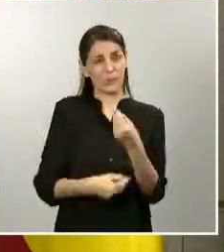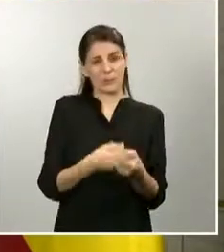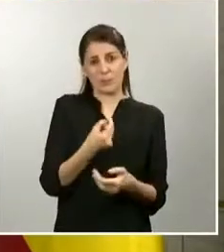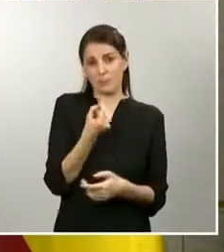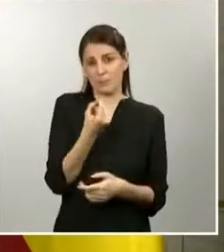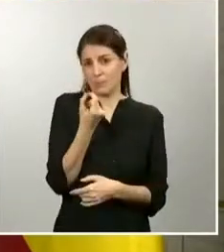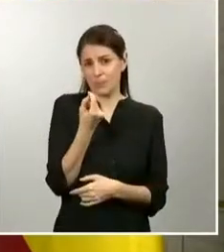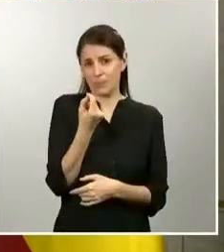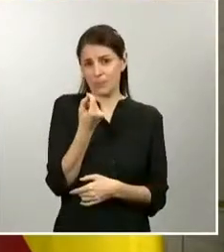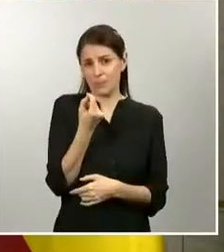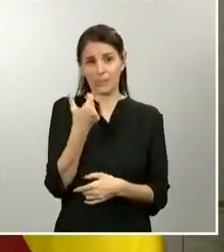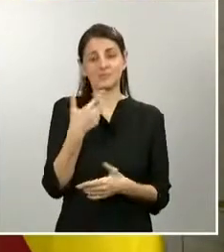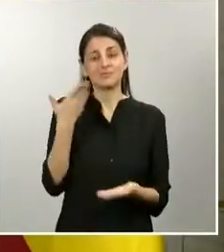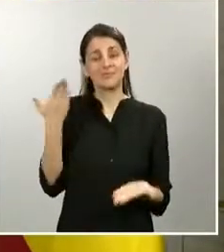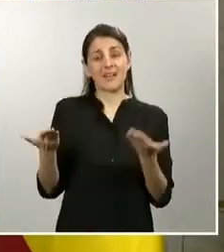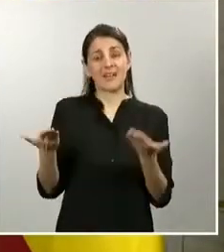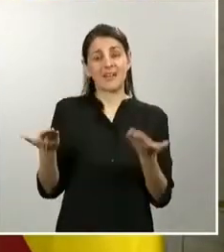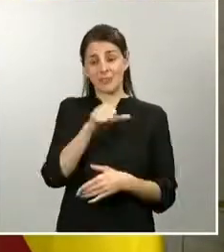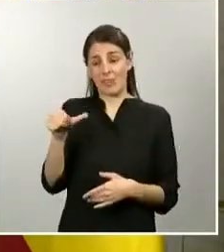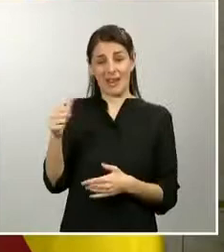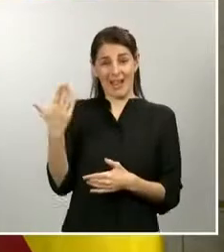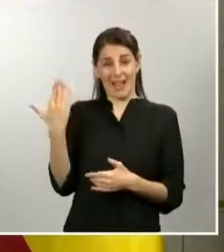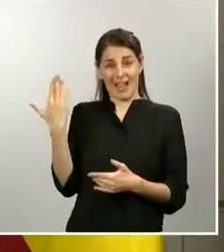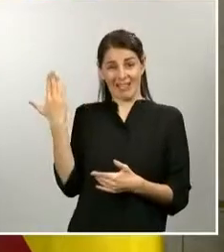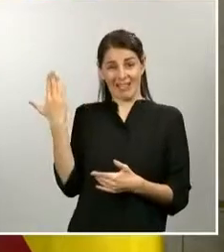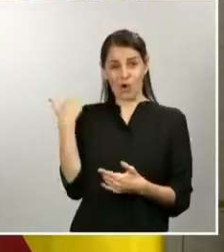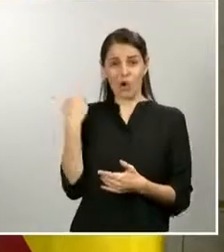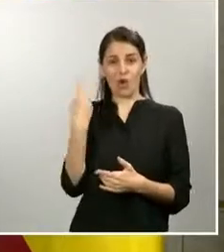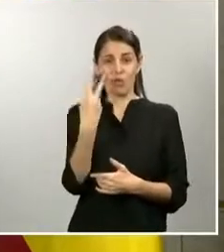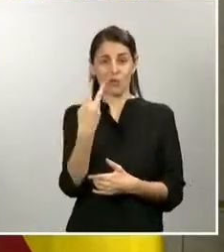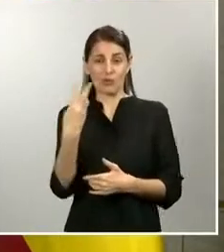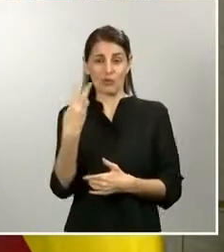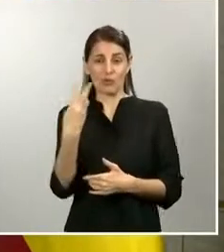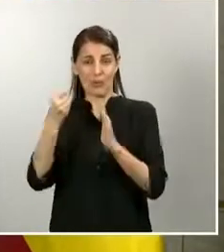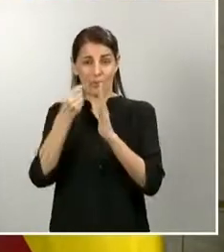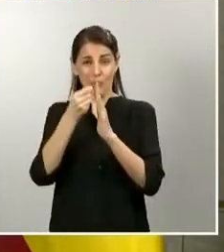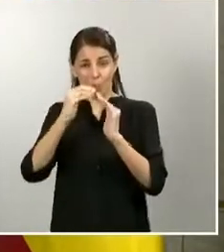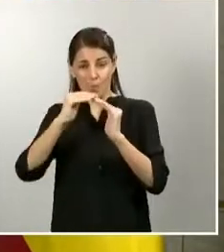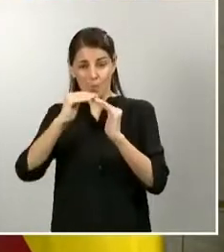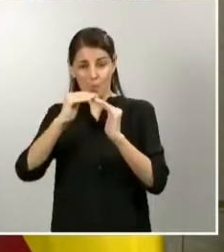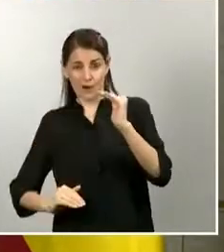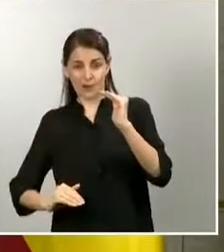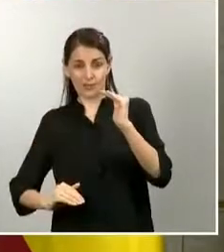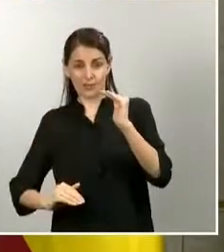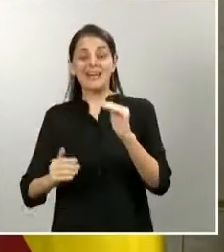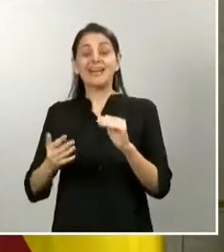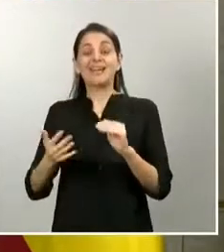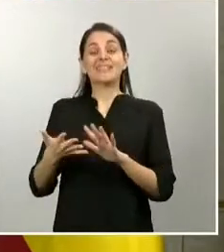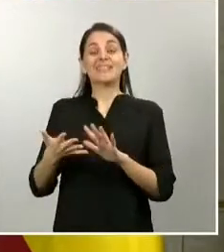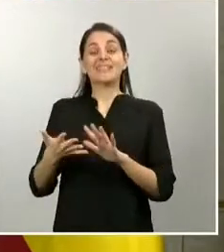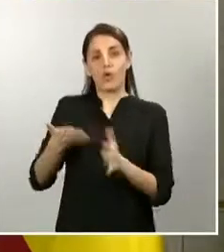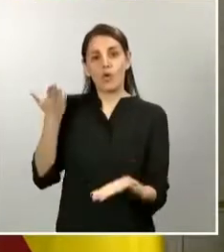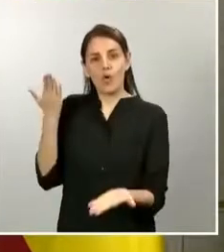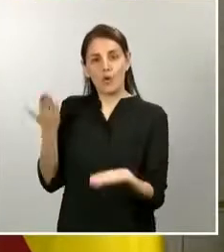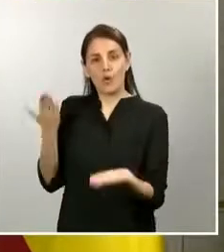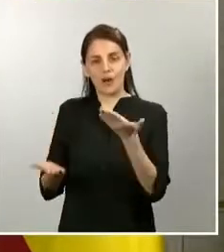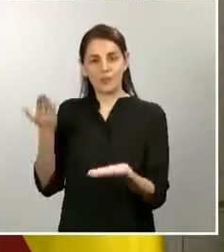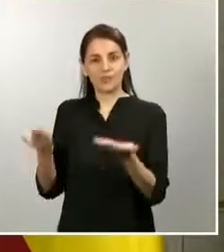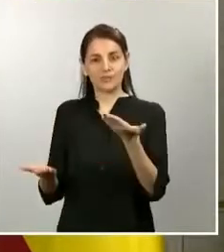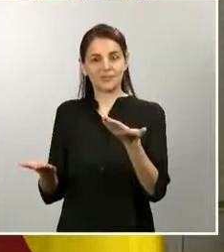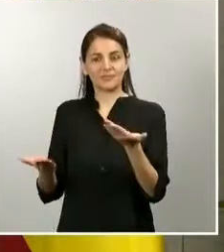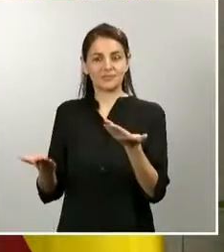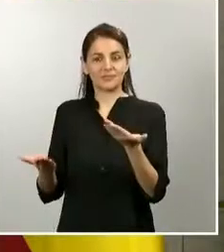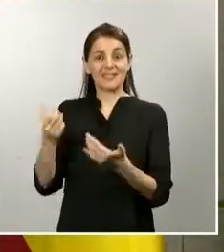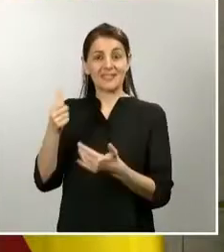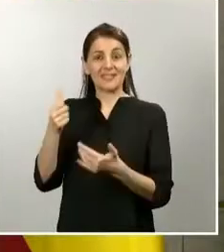semana anterior, que ya las tenía muy reducidas, y diez puntos por debajo de lo que es la semana laboral.